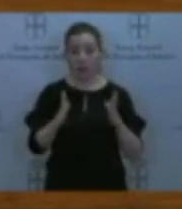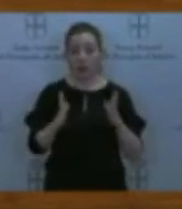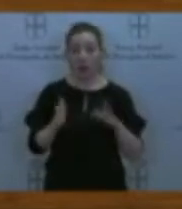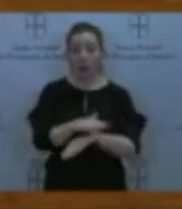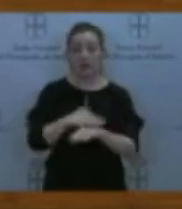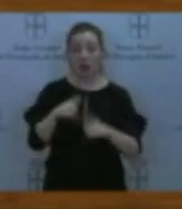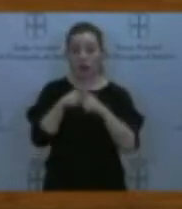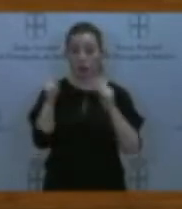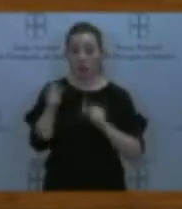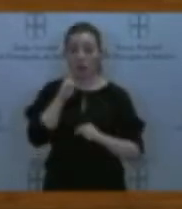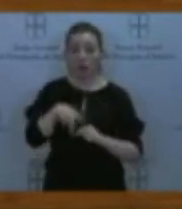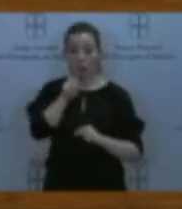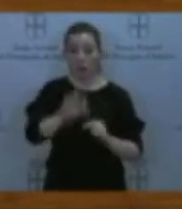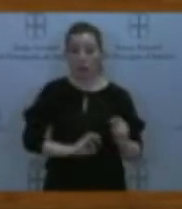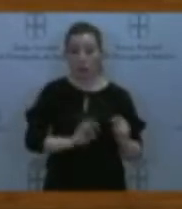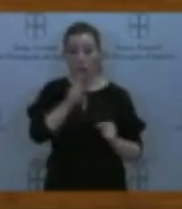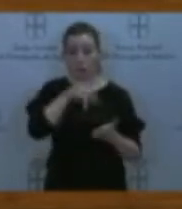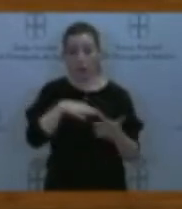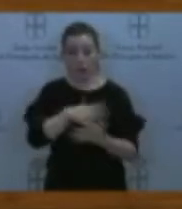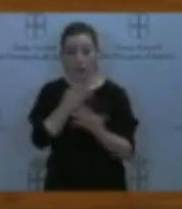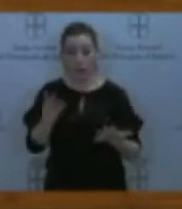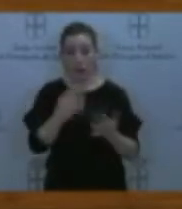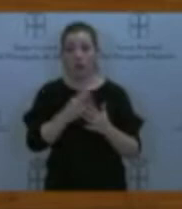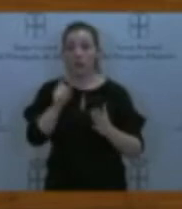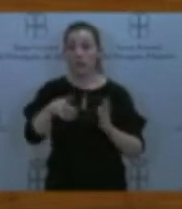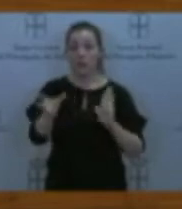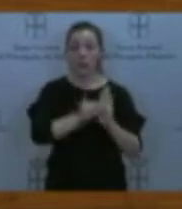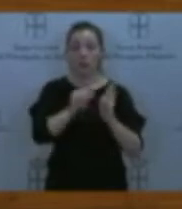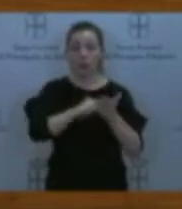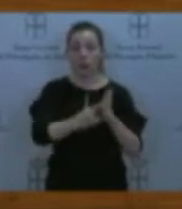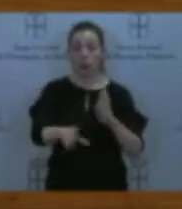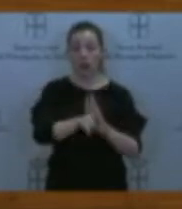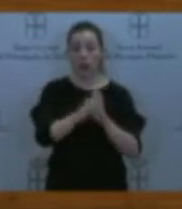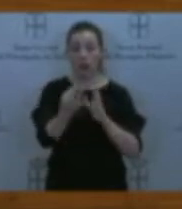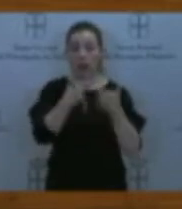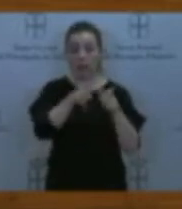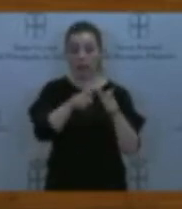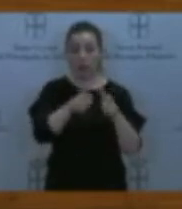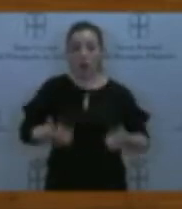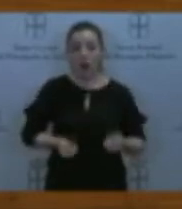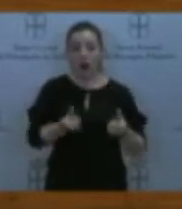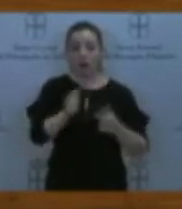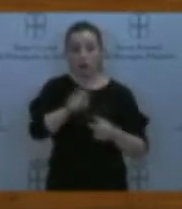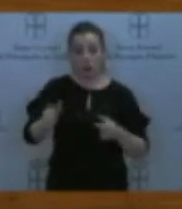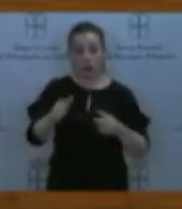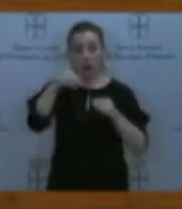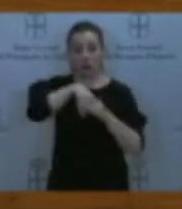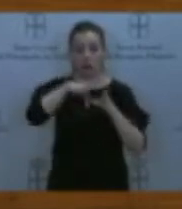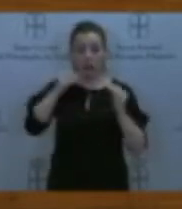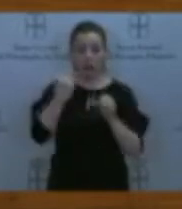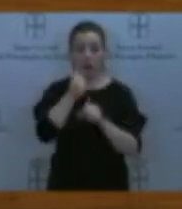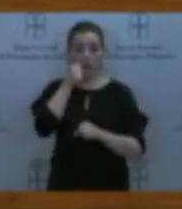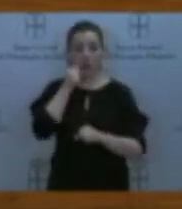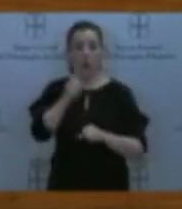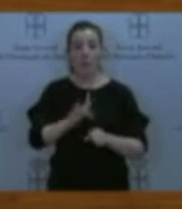reconocido a partir del 1 de enero de 2019. Se recoge igualmente en el proyecto de ley un apartado de costes de personal de la Universidad de Oviedo y una